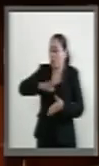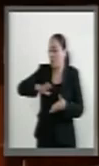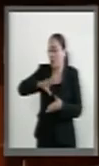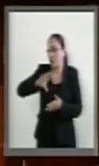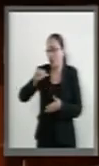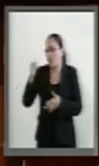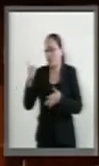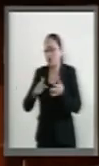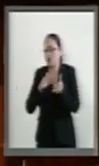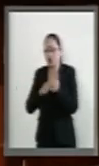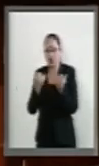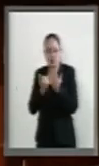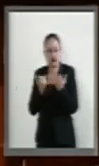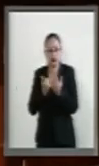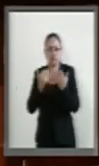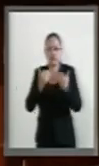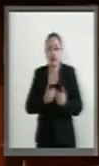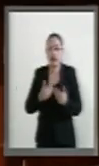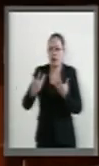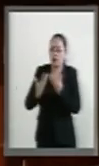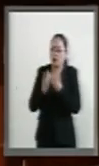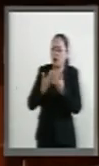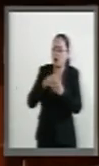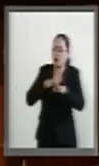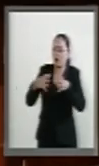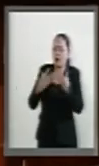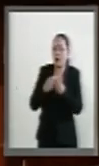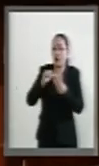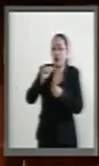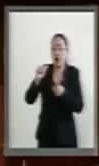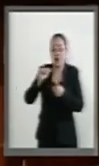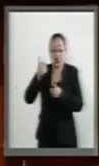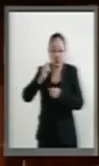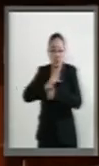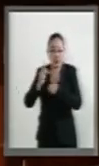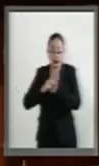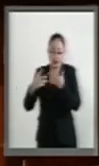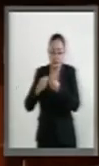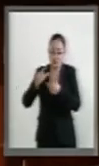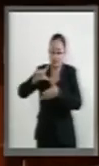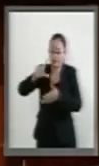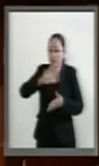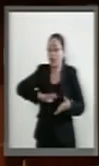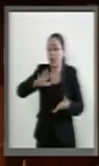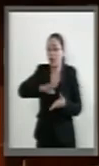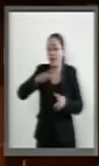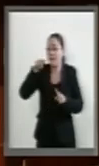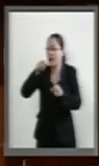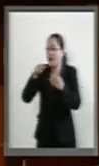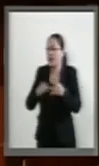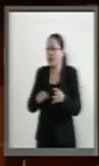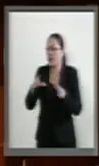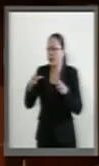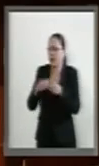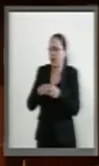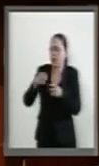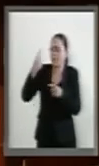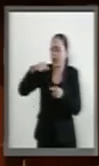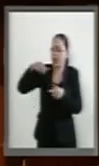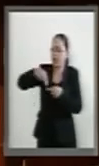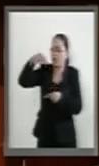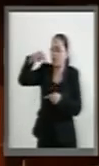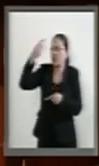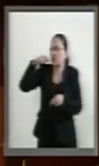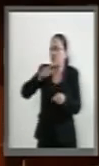Hemos venido trabajando en conjunto con los países de la región, particularmente con los países del Triángulo Norte, para